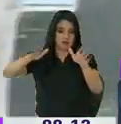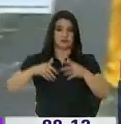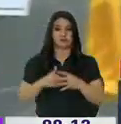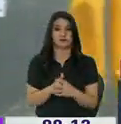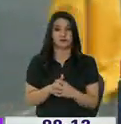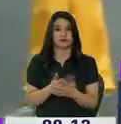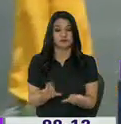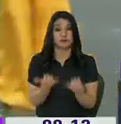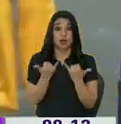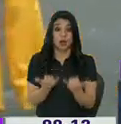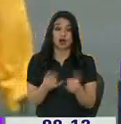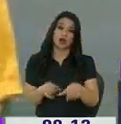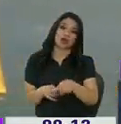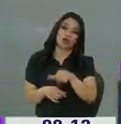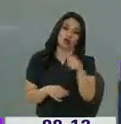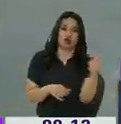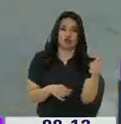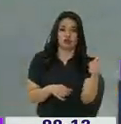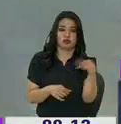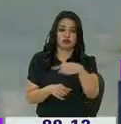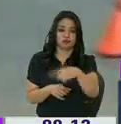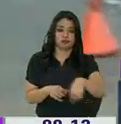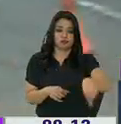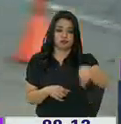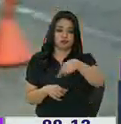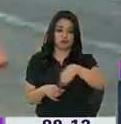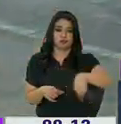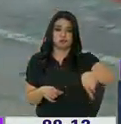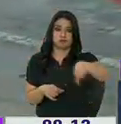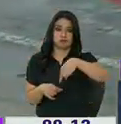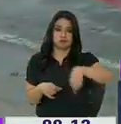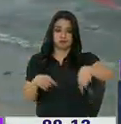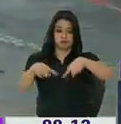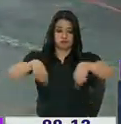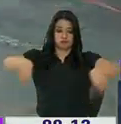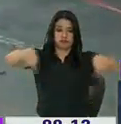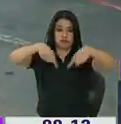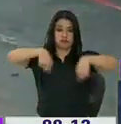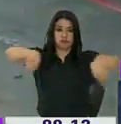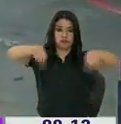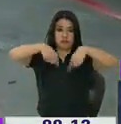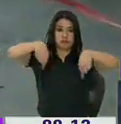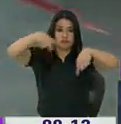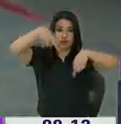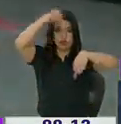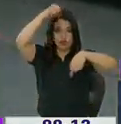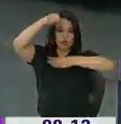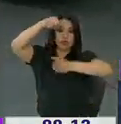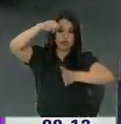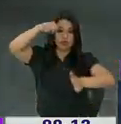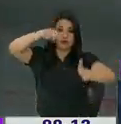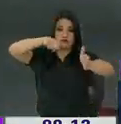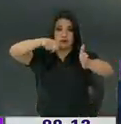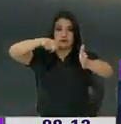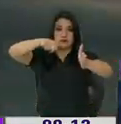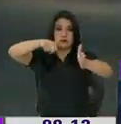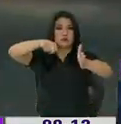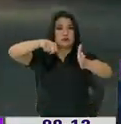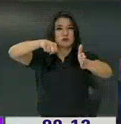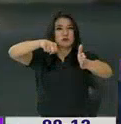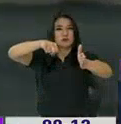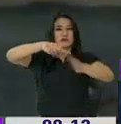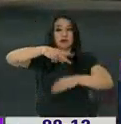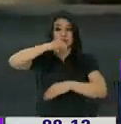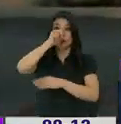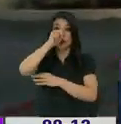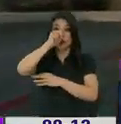hoy habilitaremos el, el círculo que va desde el norte hacia el, desde